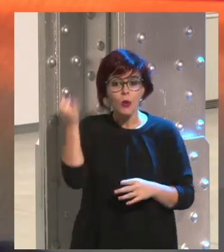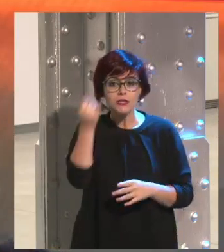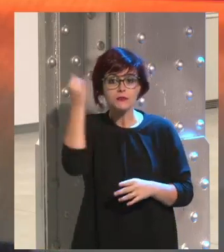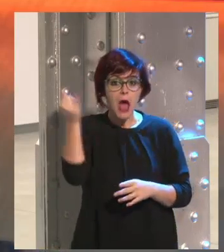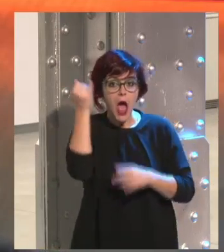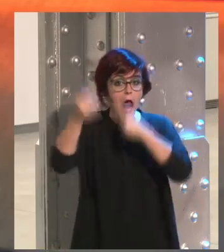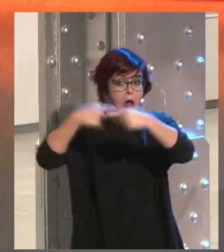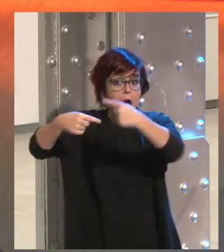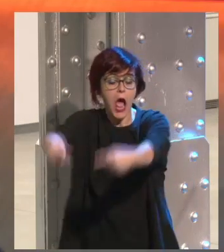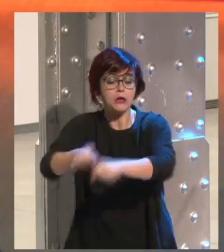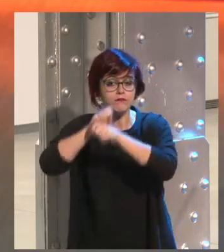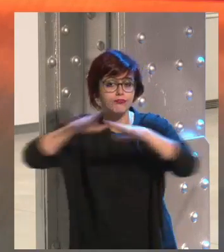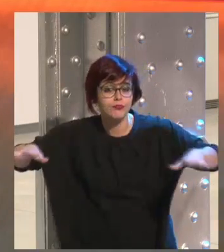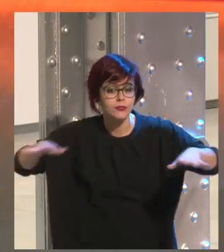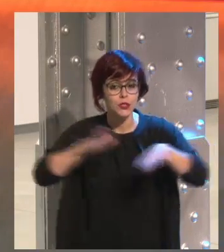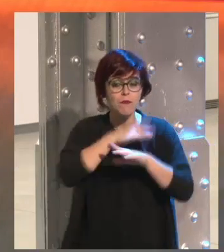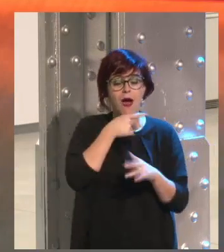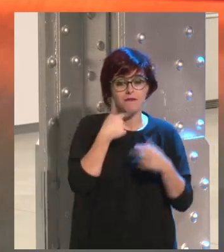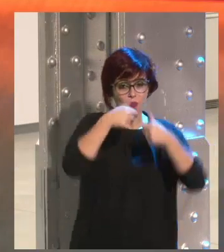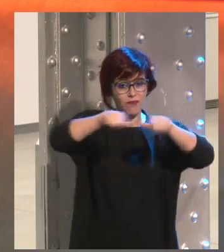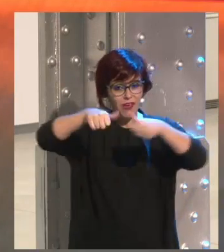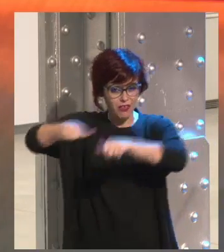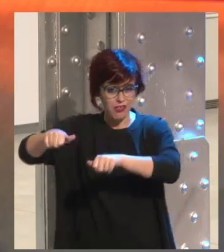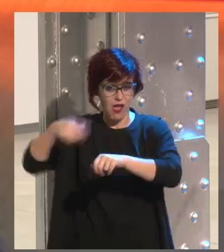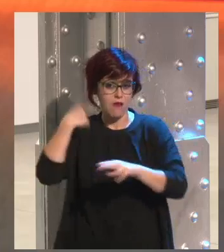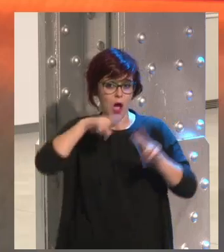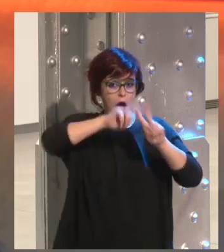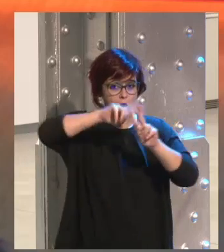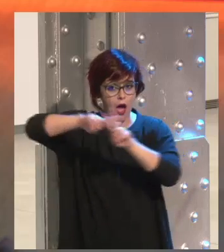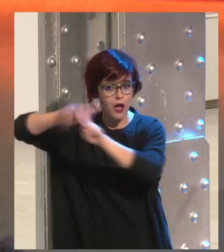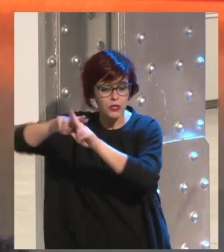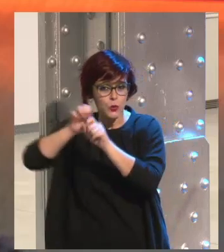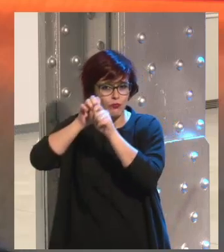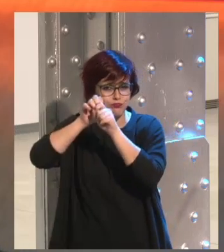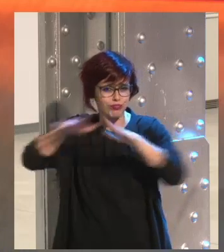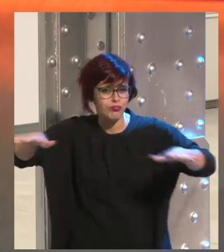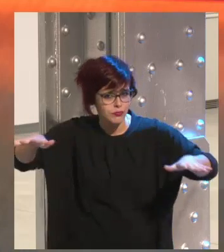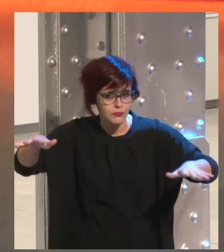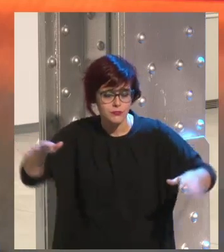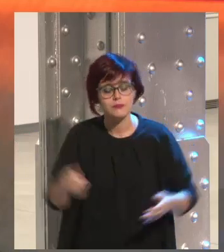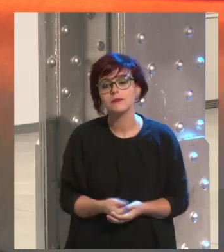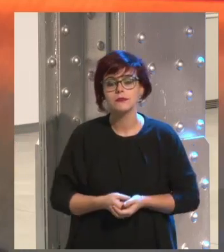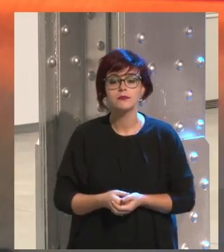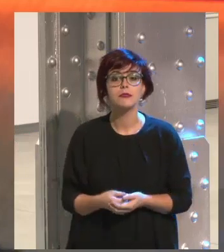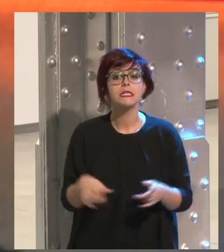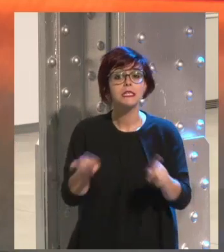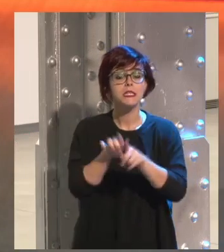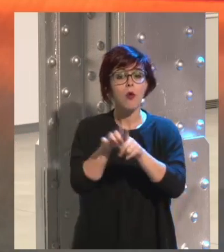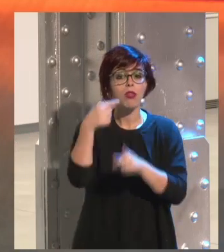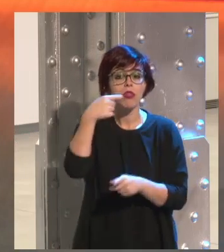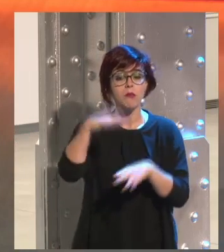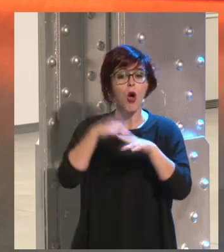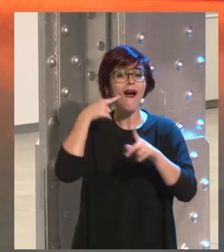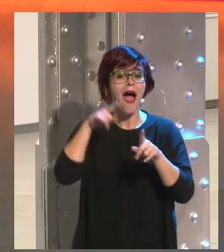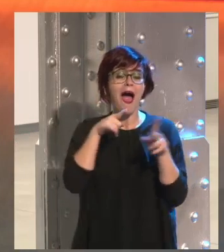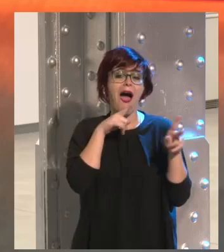Justin, Y con series de etiqueta, etc., se viraliza a una velocidad impresionante. Cuando hablábamos antes de